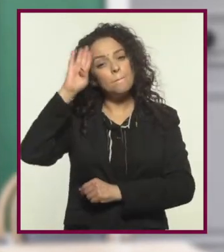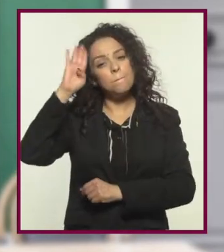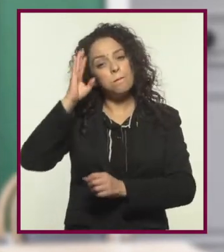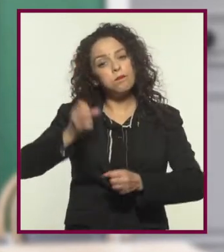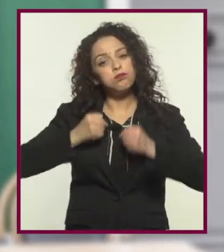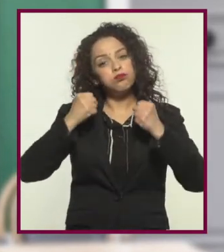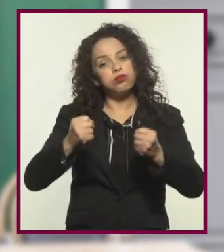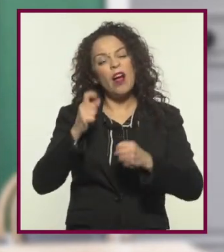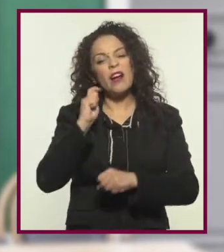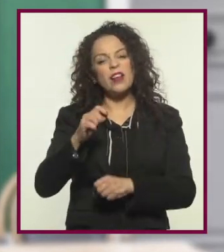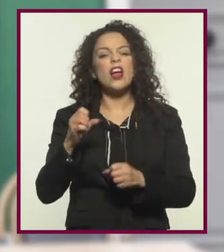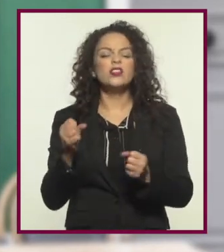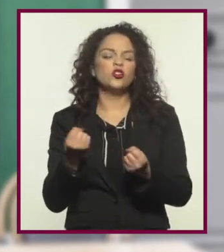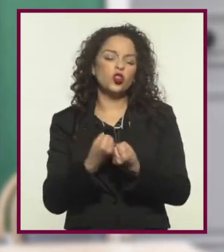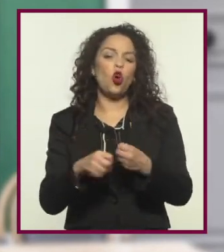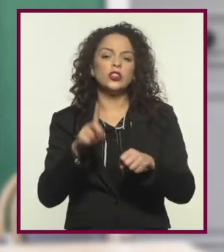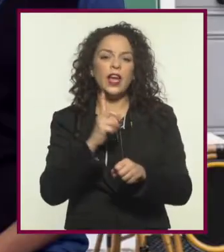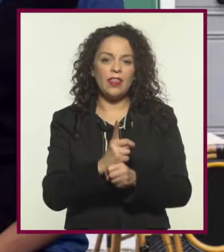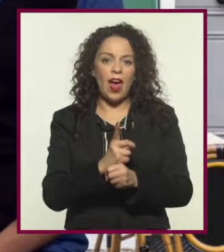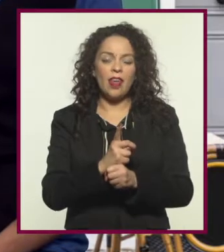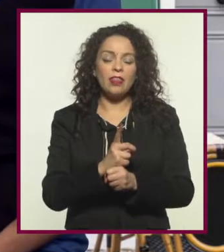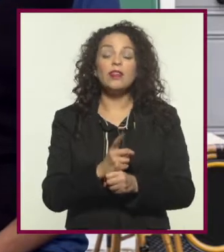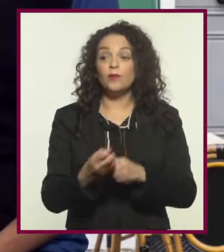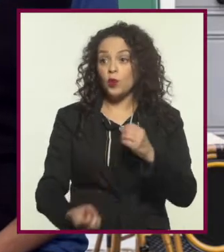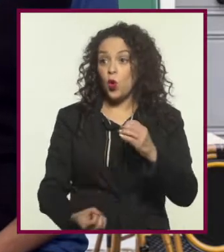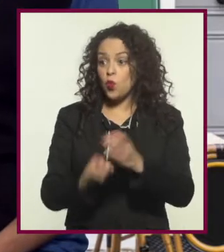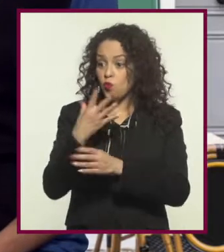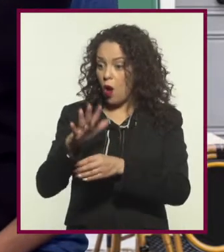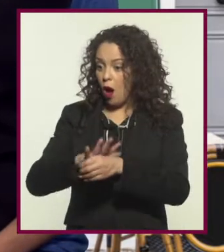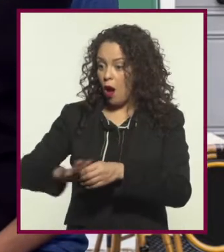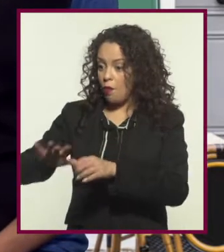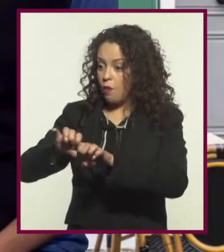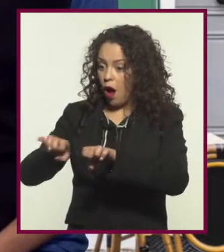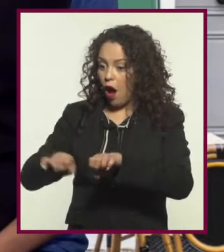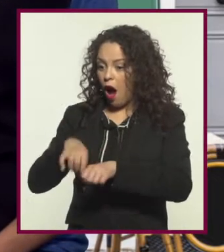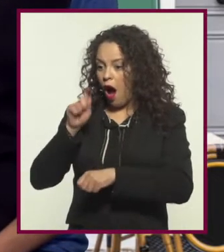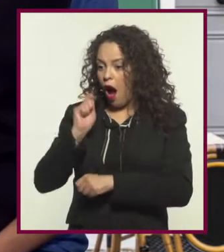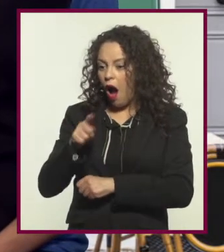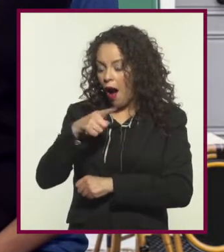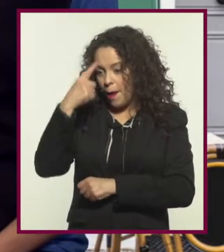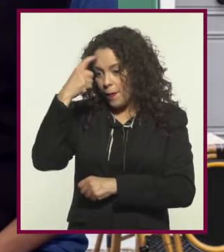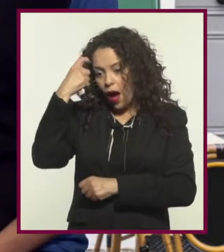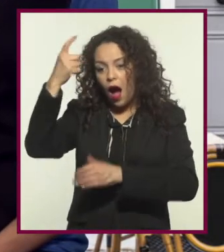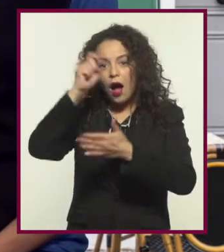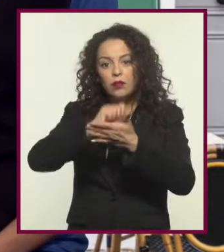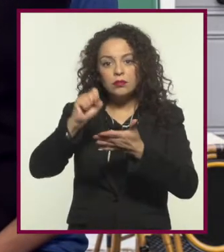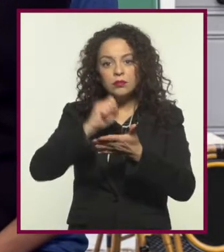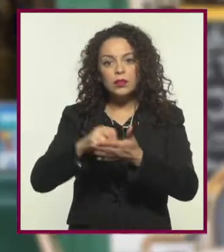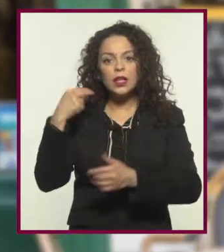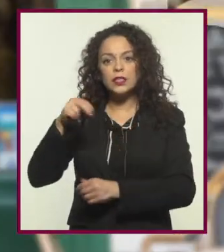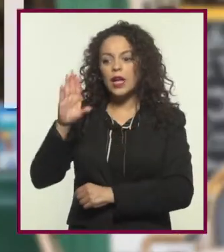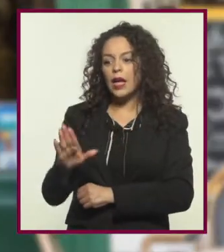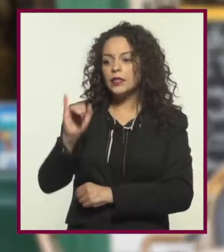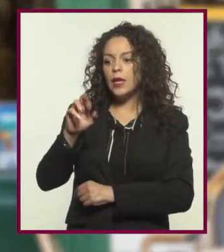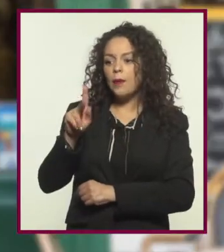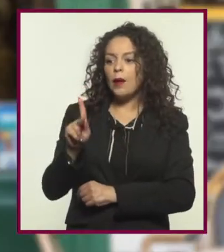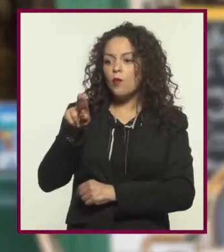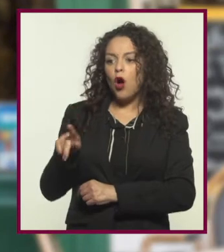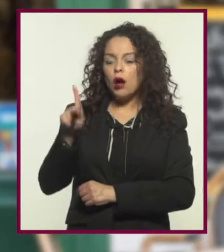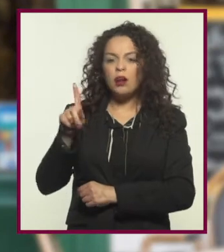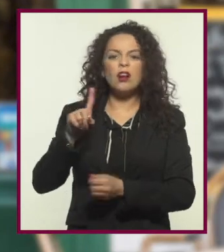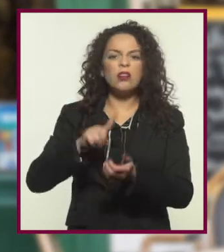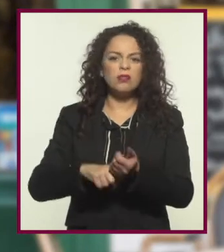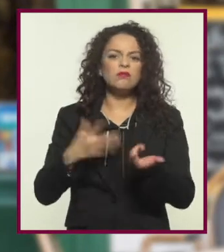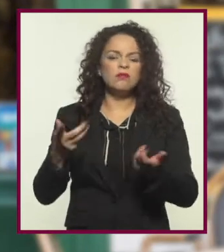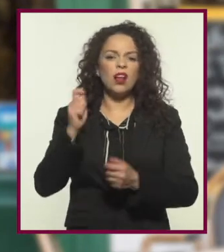transformaciones en la sociedad. Surgió una nueva generación de escritores bajo la etiqueta del movimiento llamado Cyberpunk, que